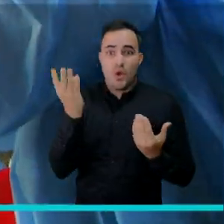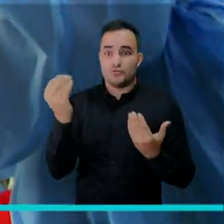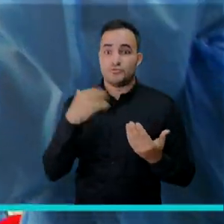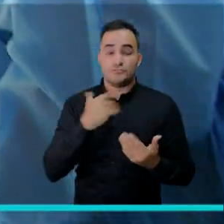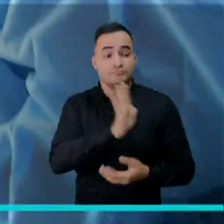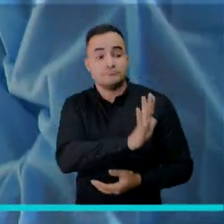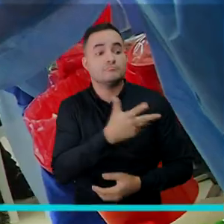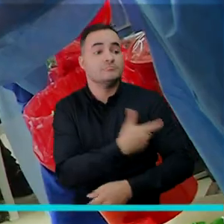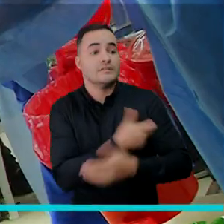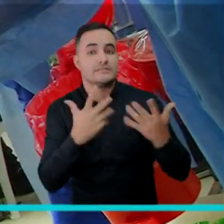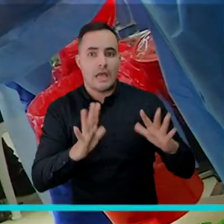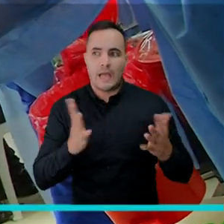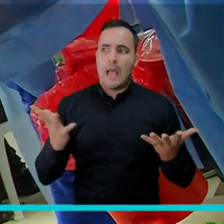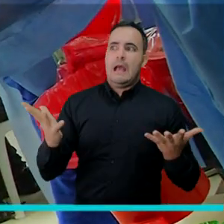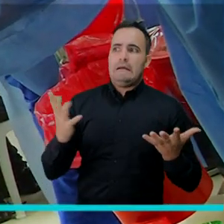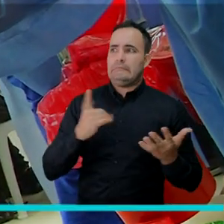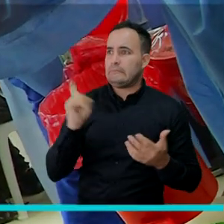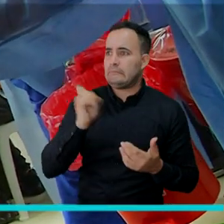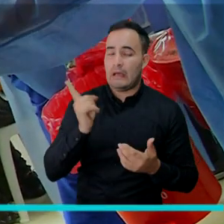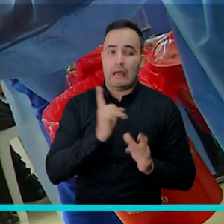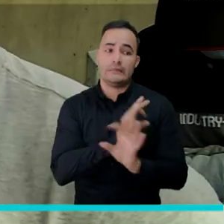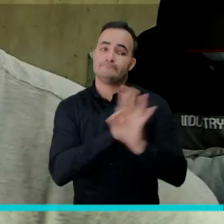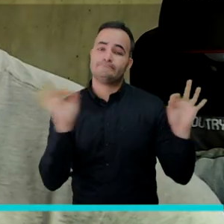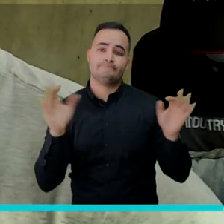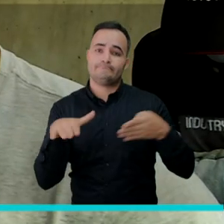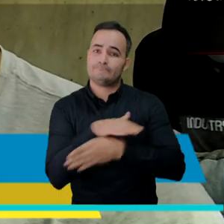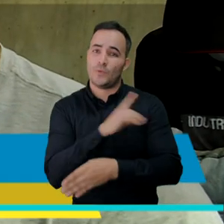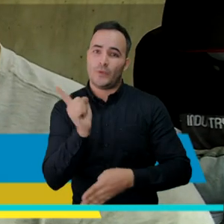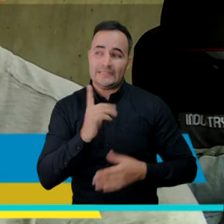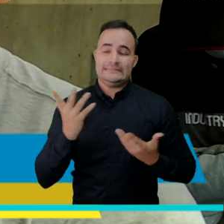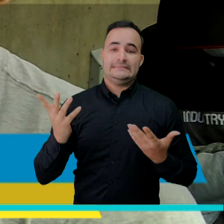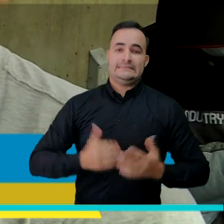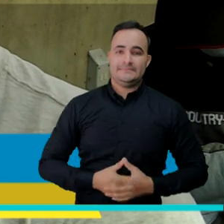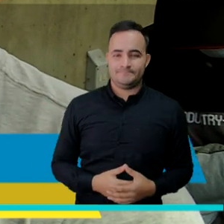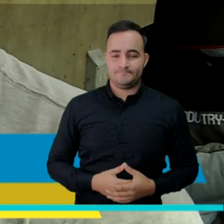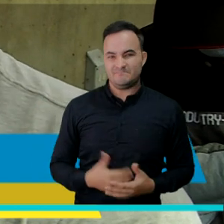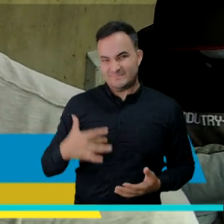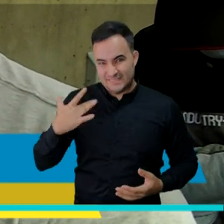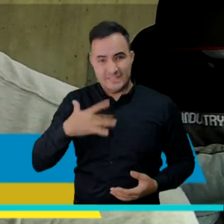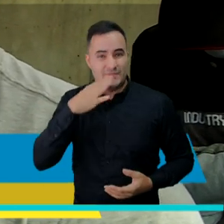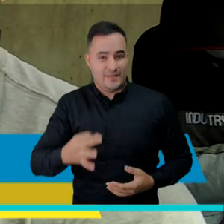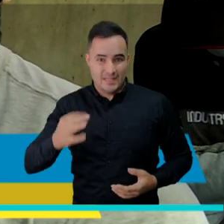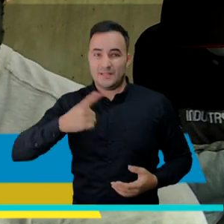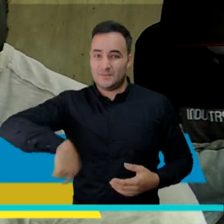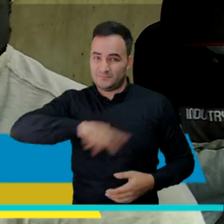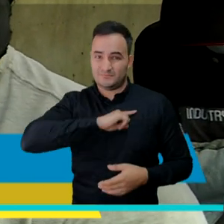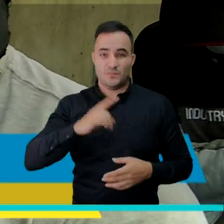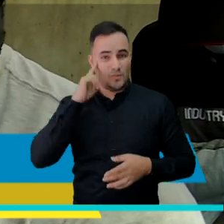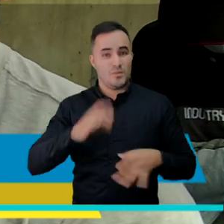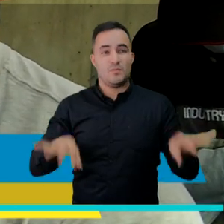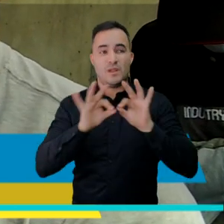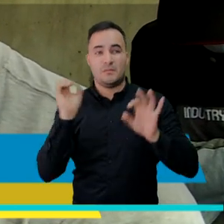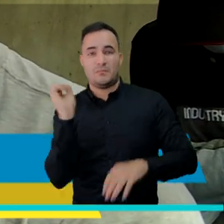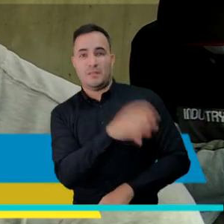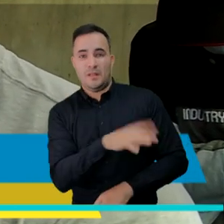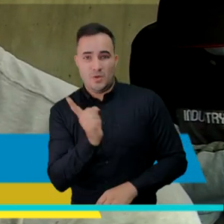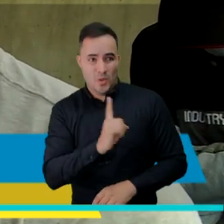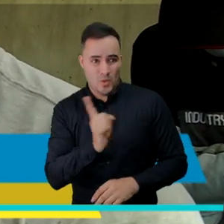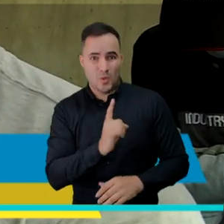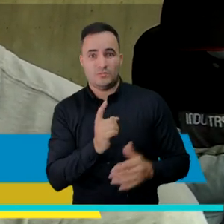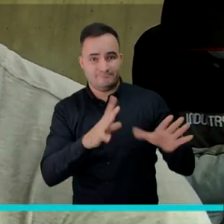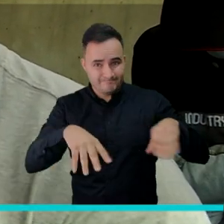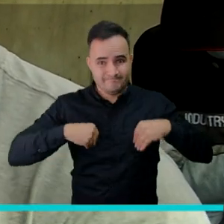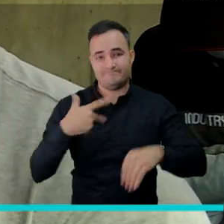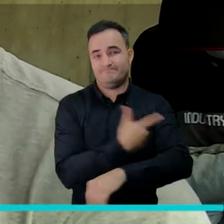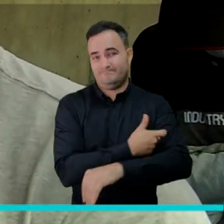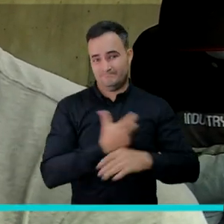para ingresar a cualquier sitio. Me siento muy tranquilo, creo que todos debemos vacunarnos, tanto por nosotros como por las demás personas.